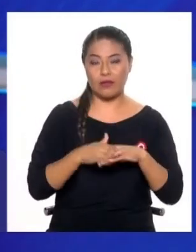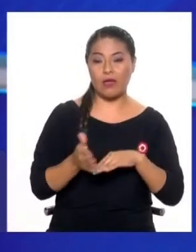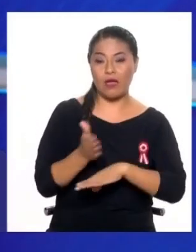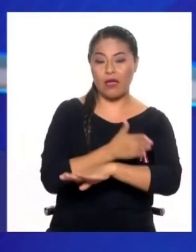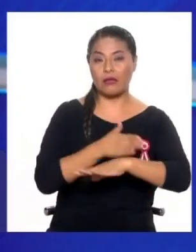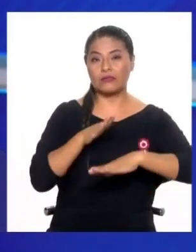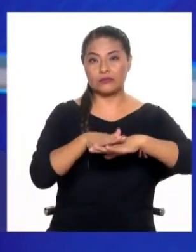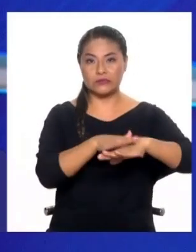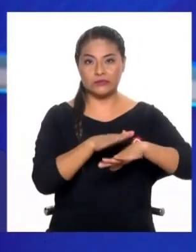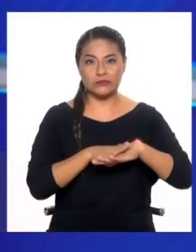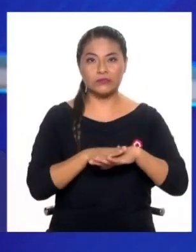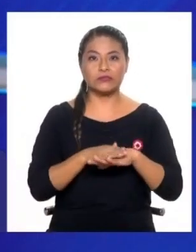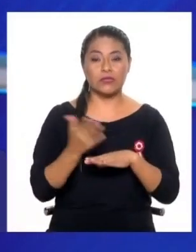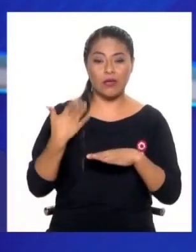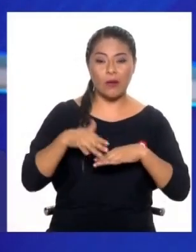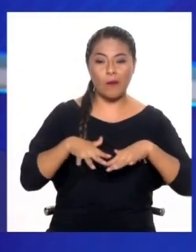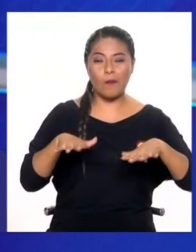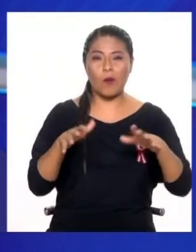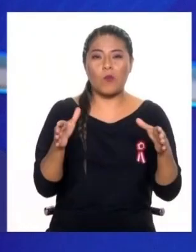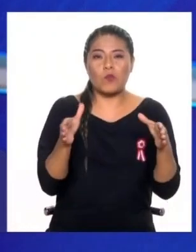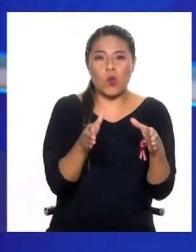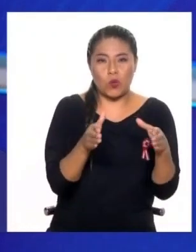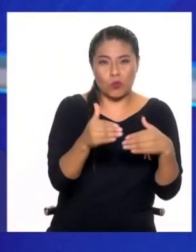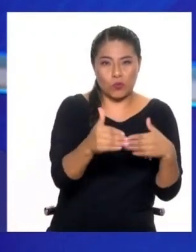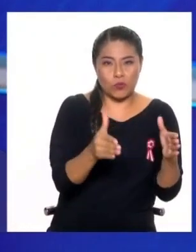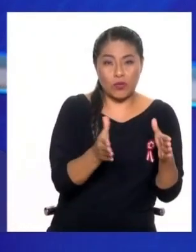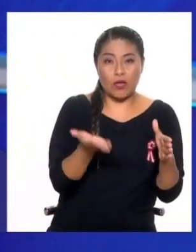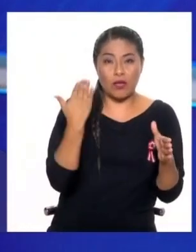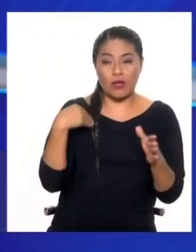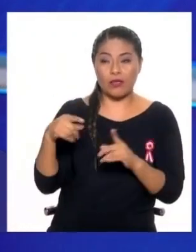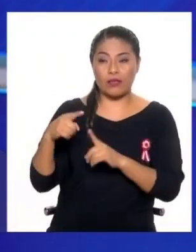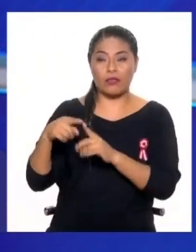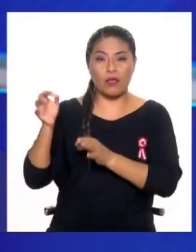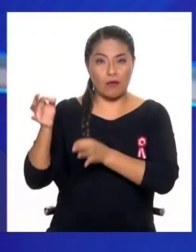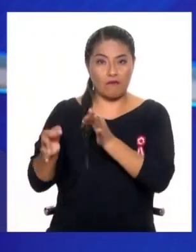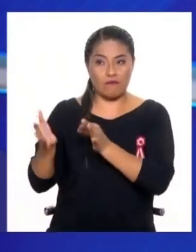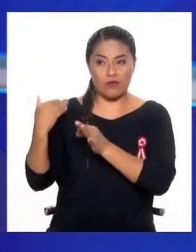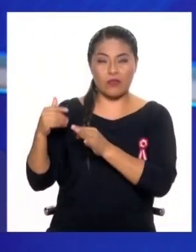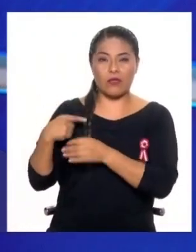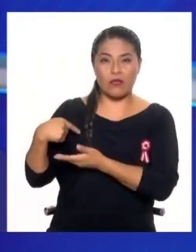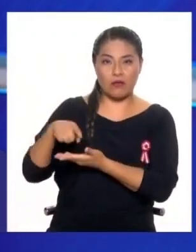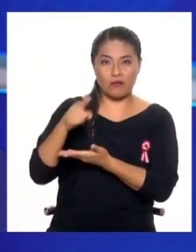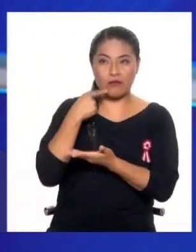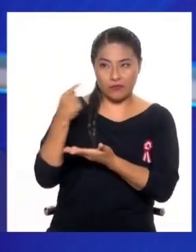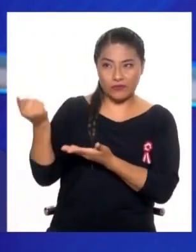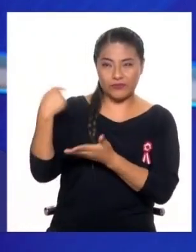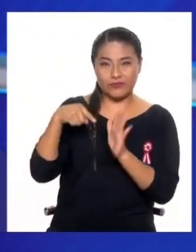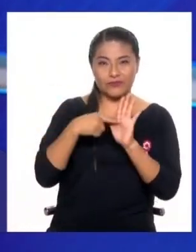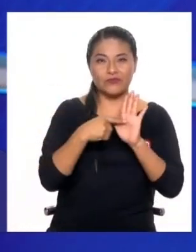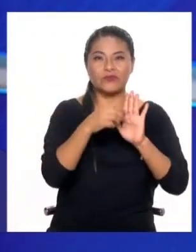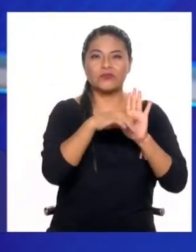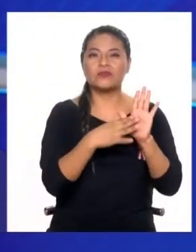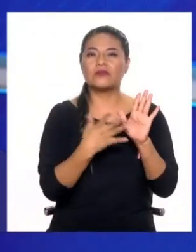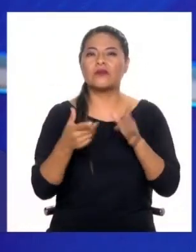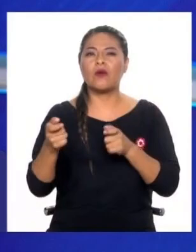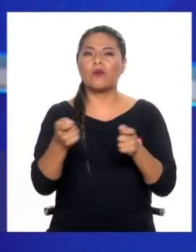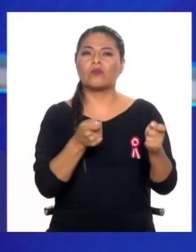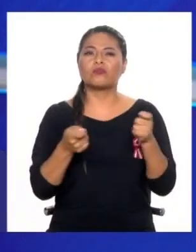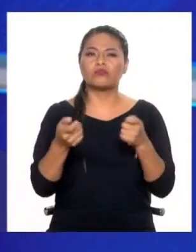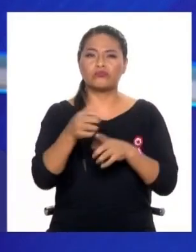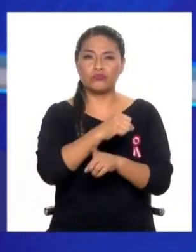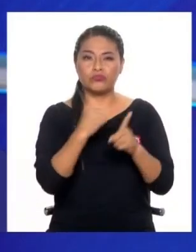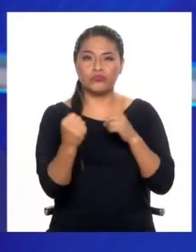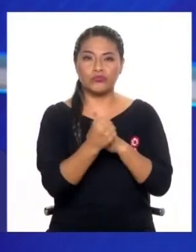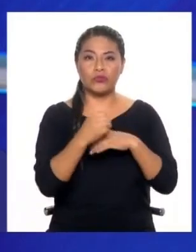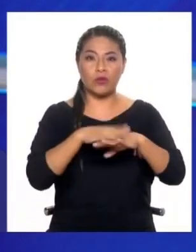promocionada es que el tribunal, cuando ha generado este fallo reciente que ustedes comentaron hace poco sobre la bien y interés social, no la